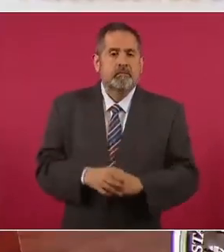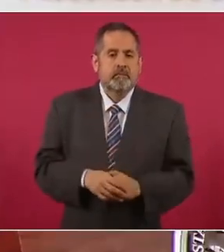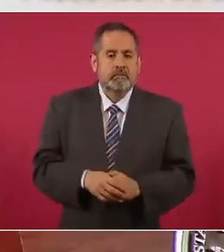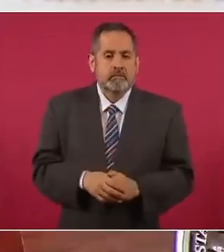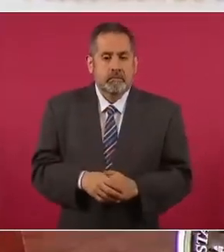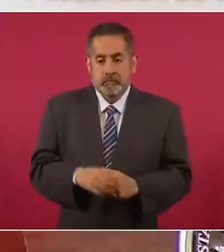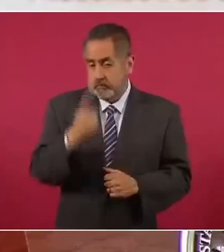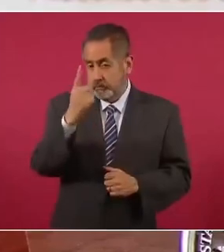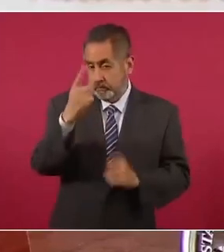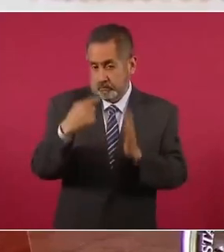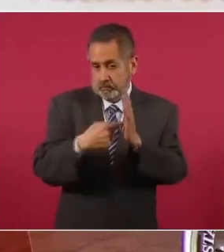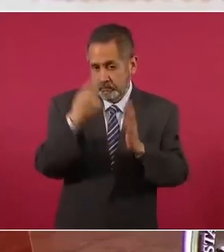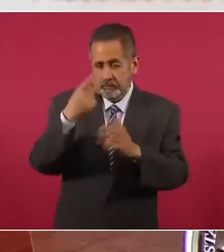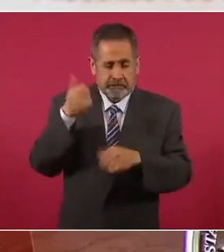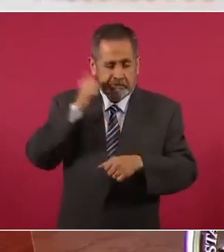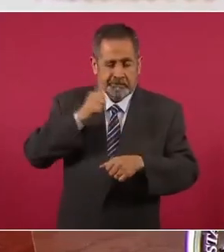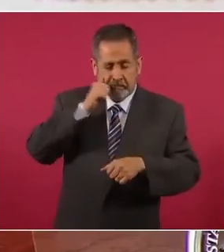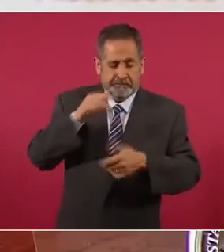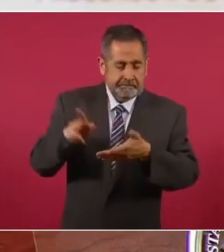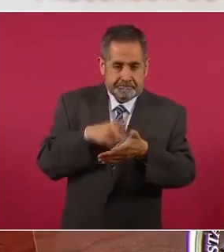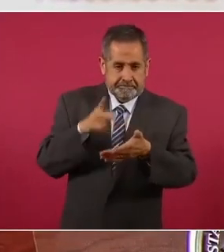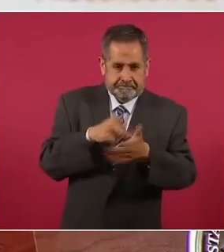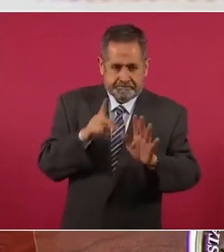una sola vez, no que crean